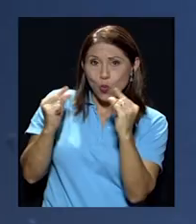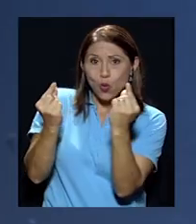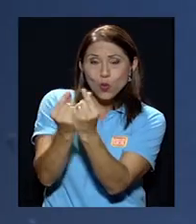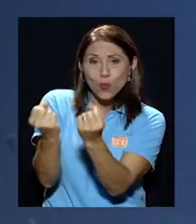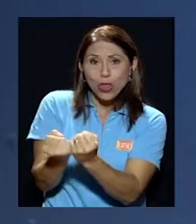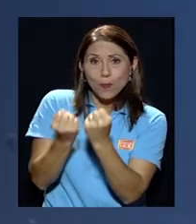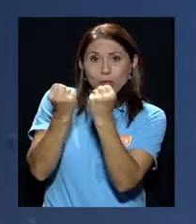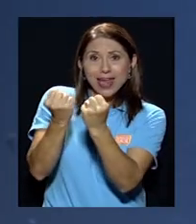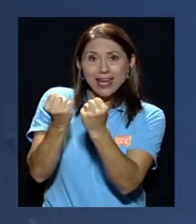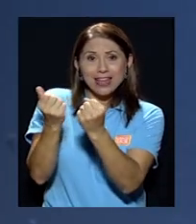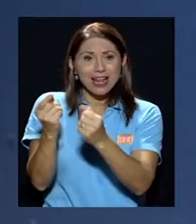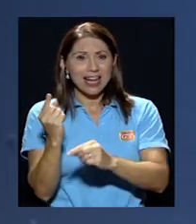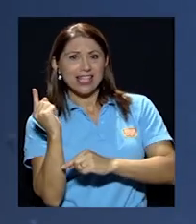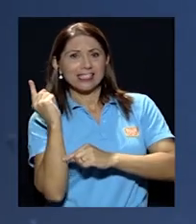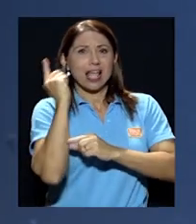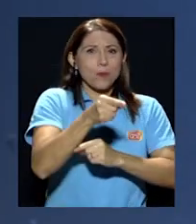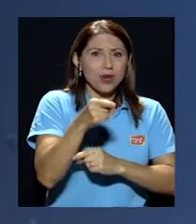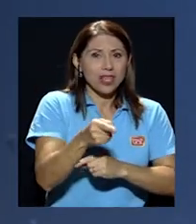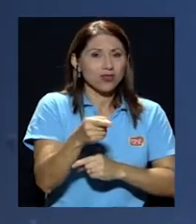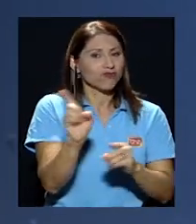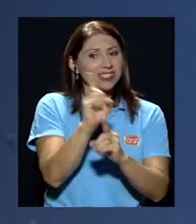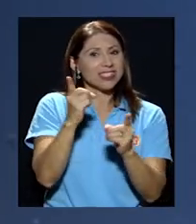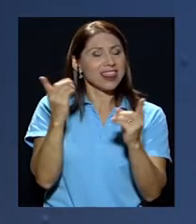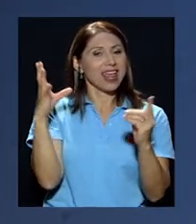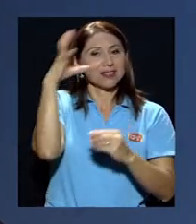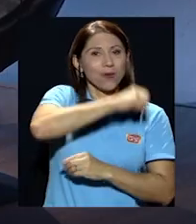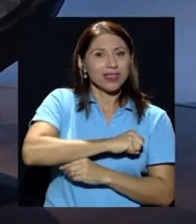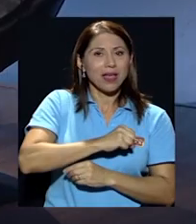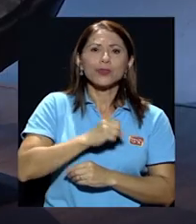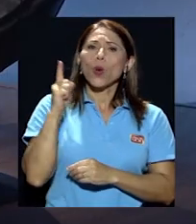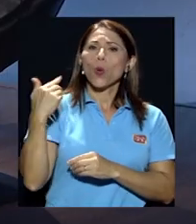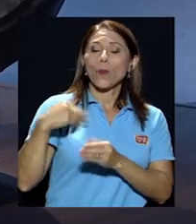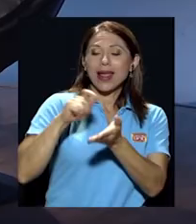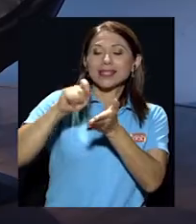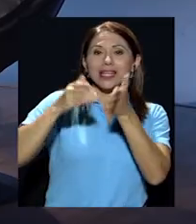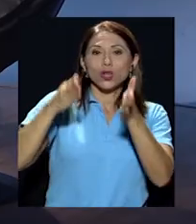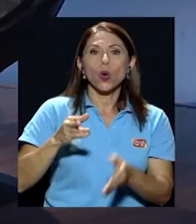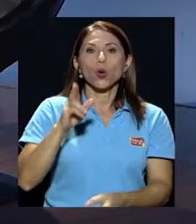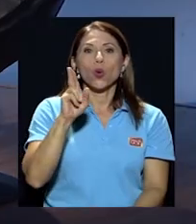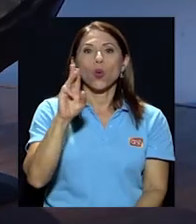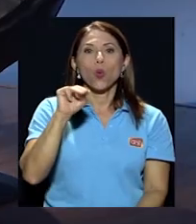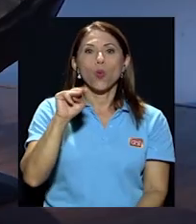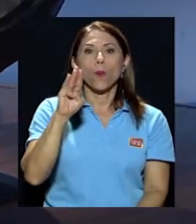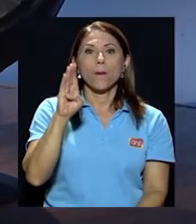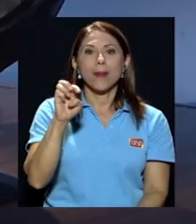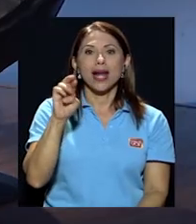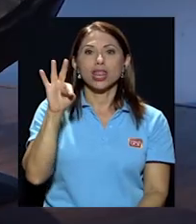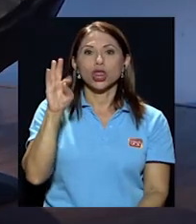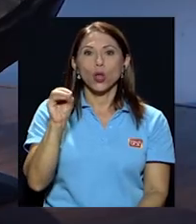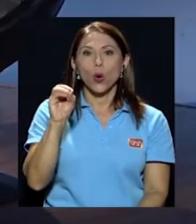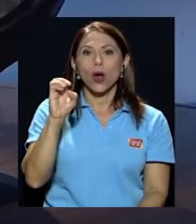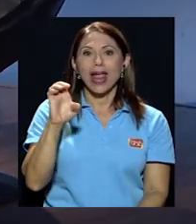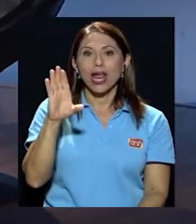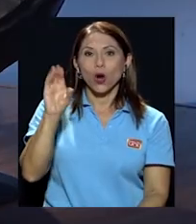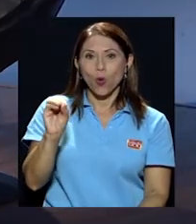cuenta. Dice Humberto Eco en una de sus obras, y déjeme leer aquí simplemente un